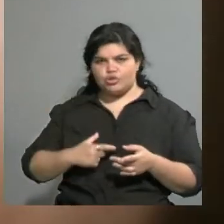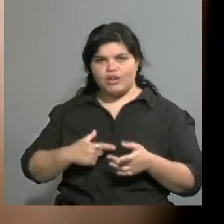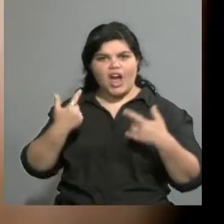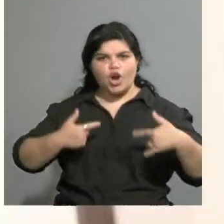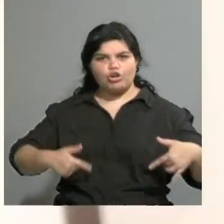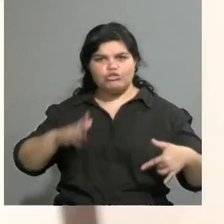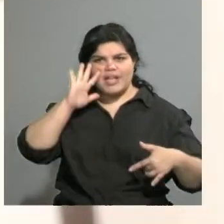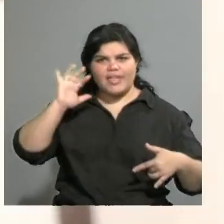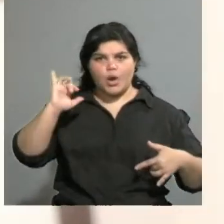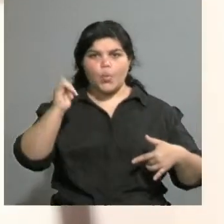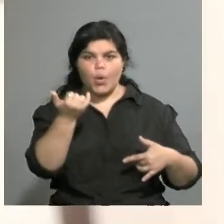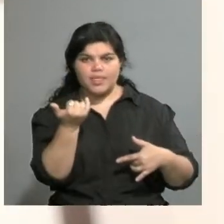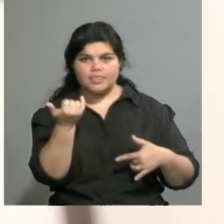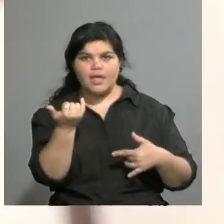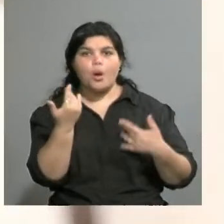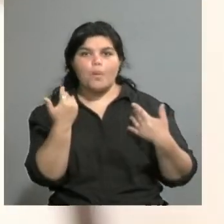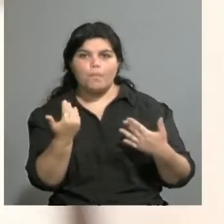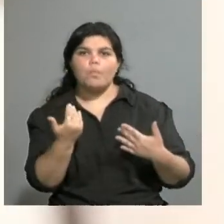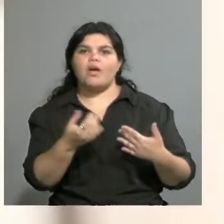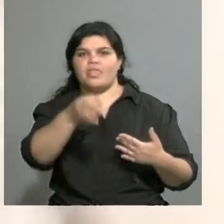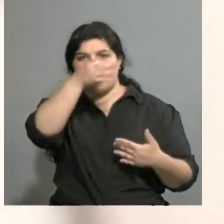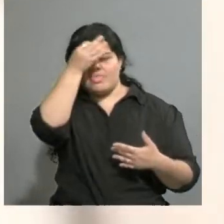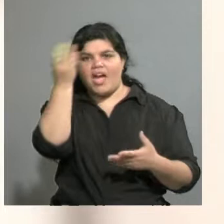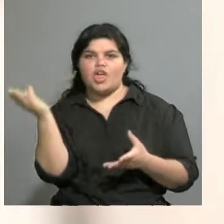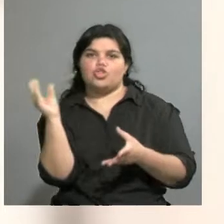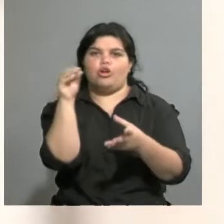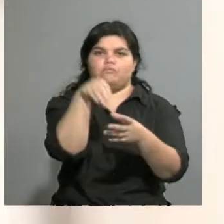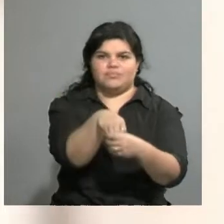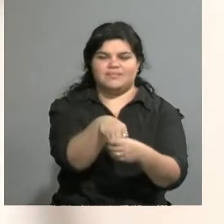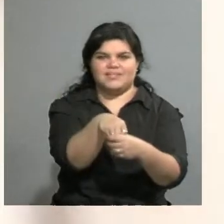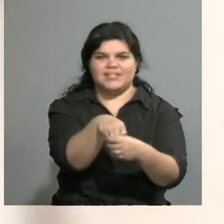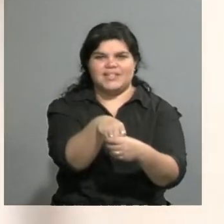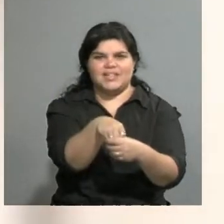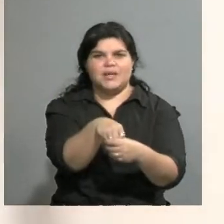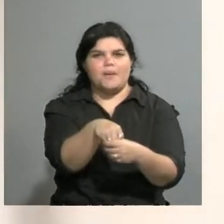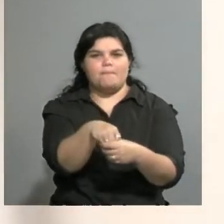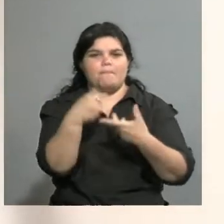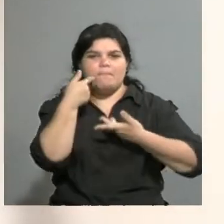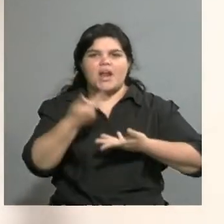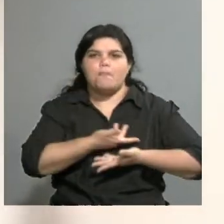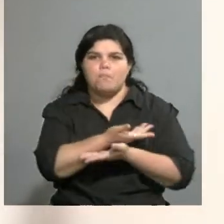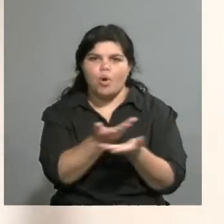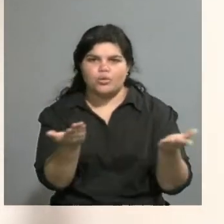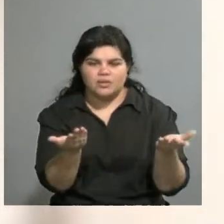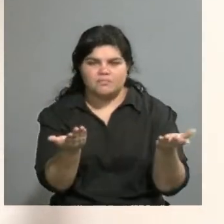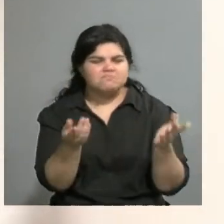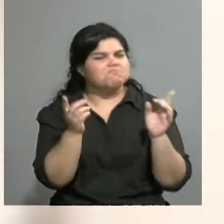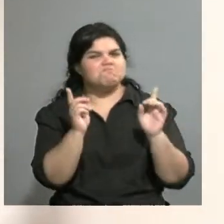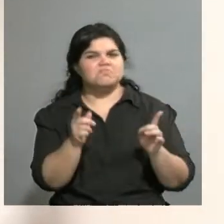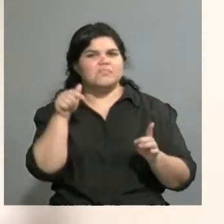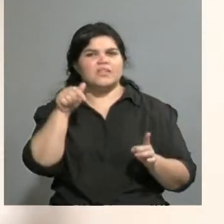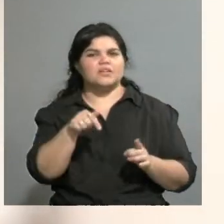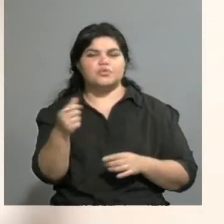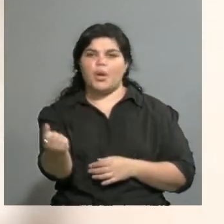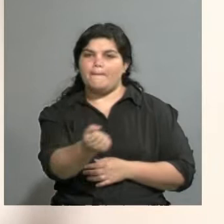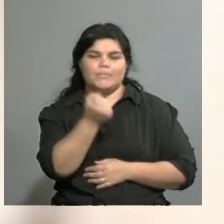¿qué universos se abren a partir de la vivencia? Y creo que eso es lo más maravilloso que